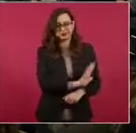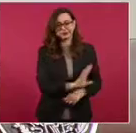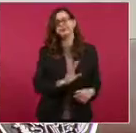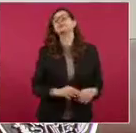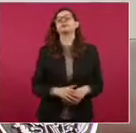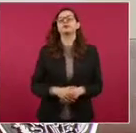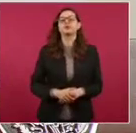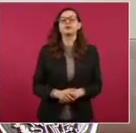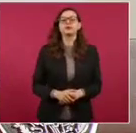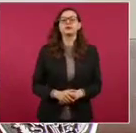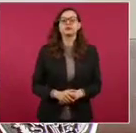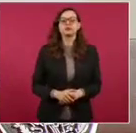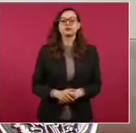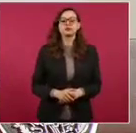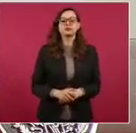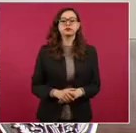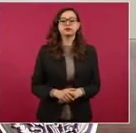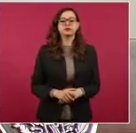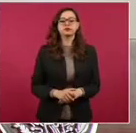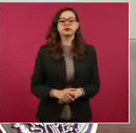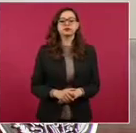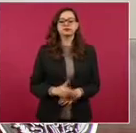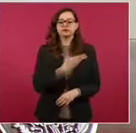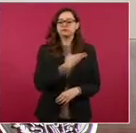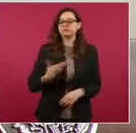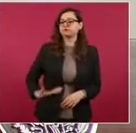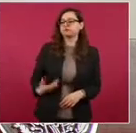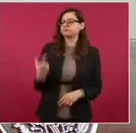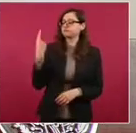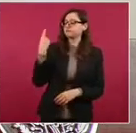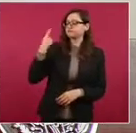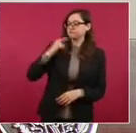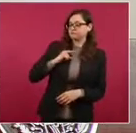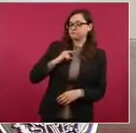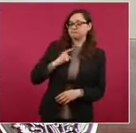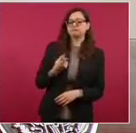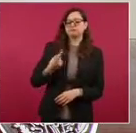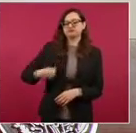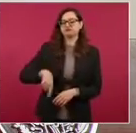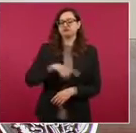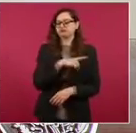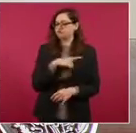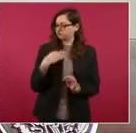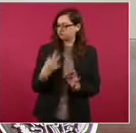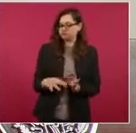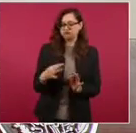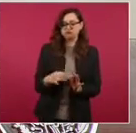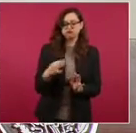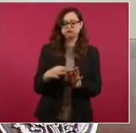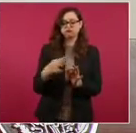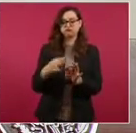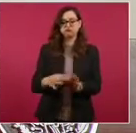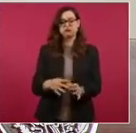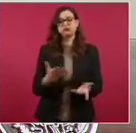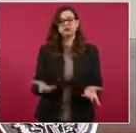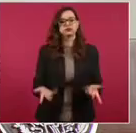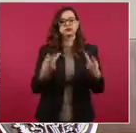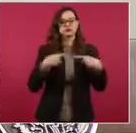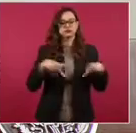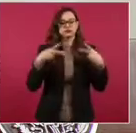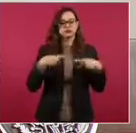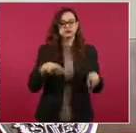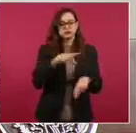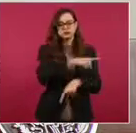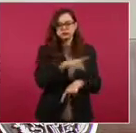señor presidente, me permito informarle que mantenemos las acciones para tramitar libertades